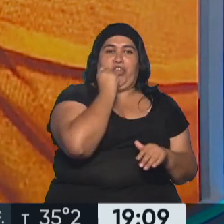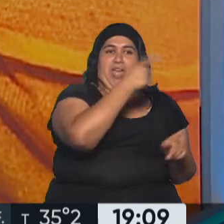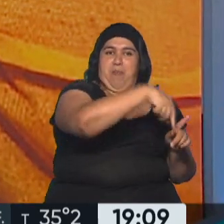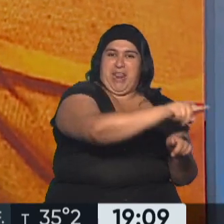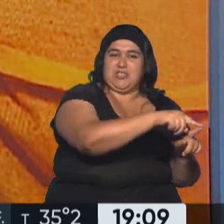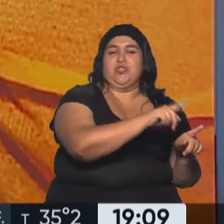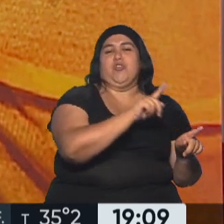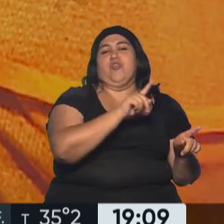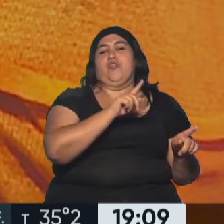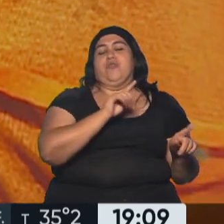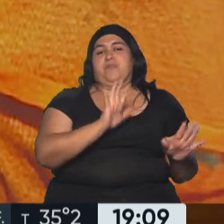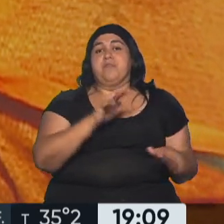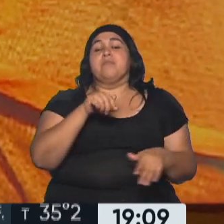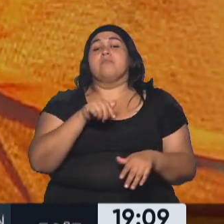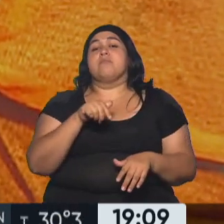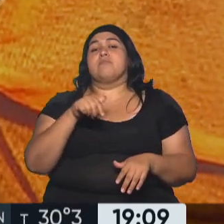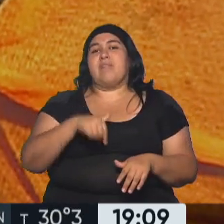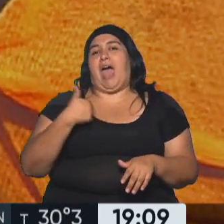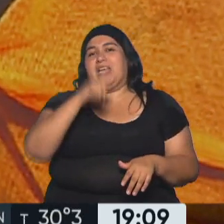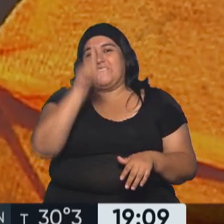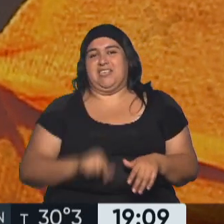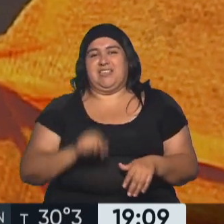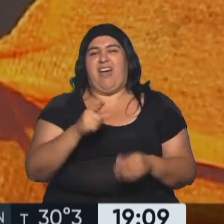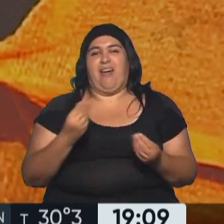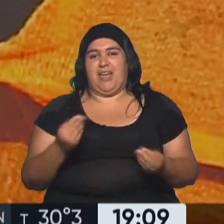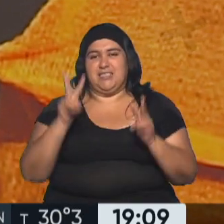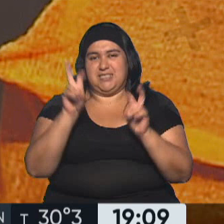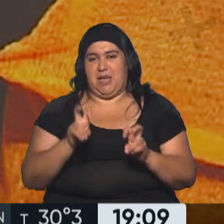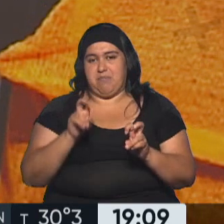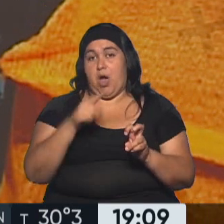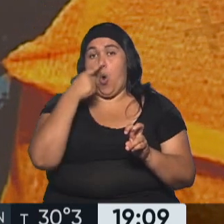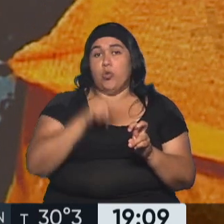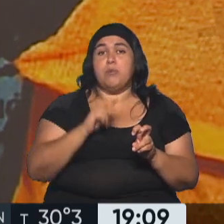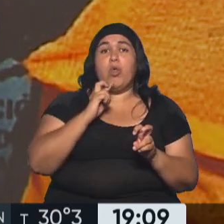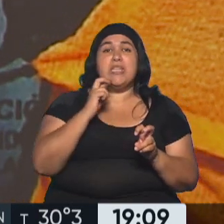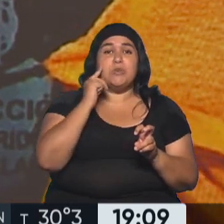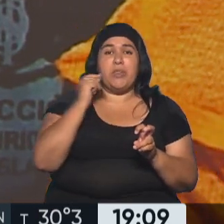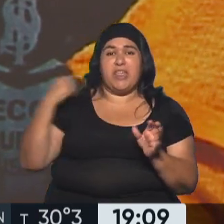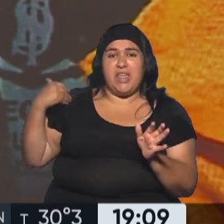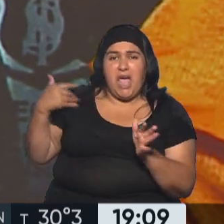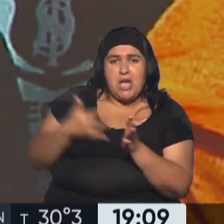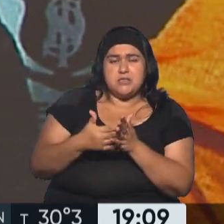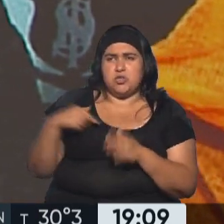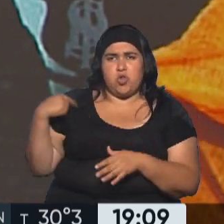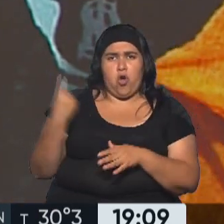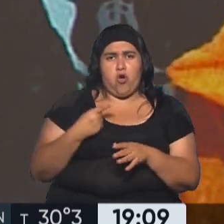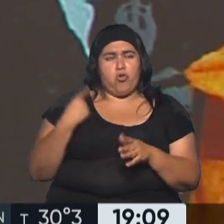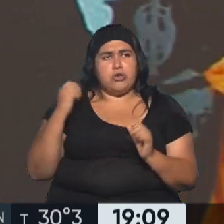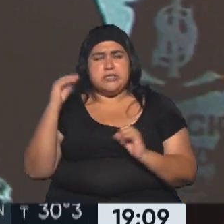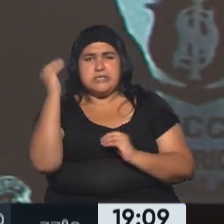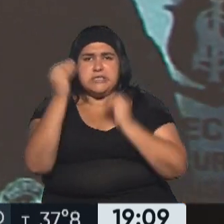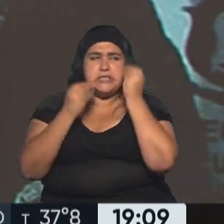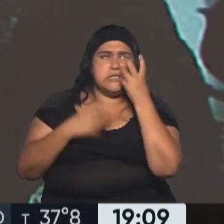eh, ahí en Europa. Pero vamos a regresar a la República Argentina porque en los últimos 19 días estuvimos realmente, creo que todos, eh, angustiados.